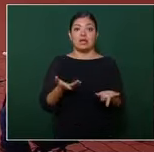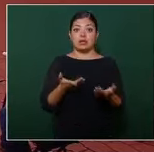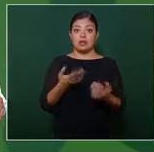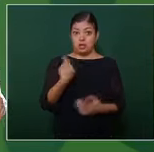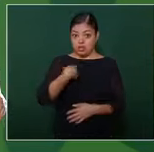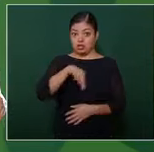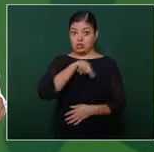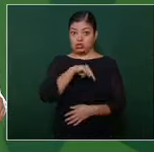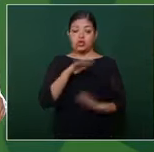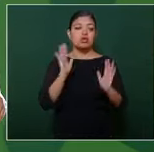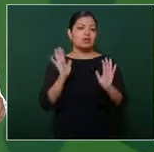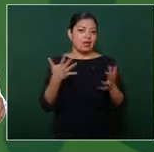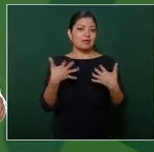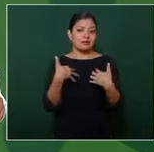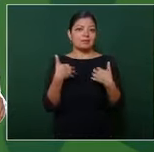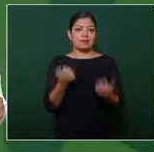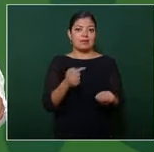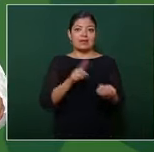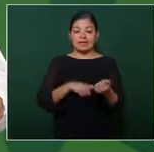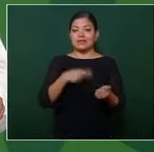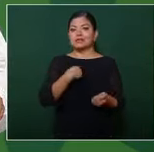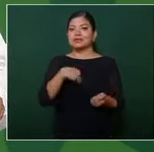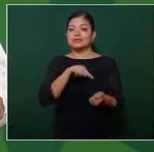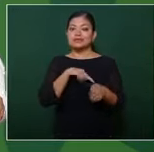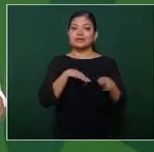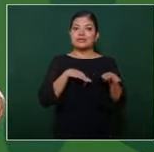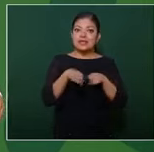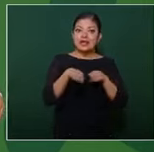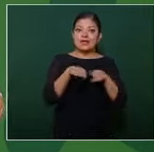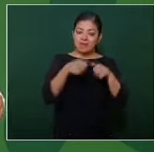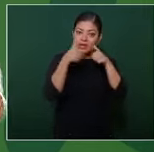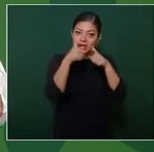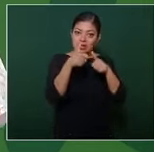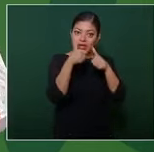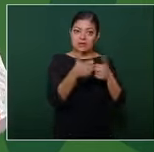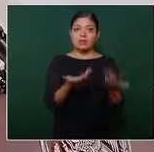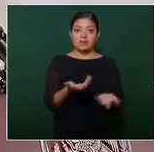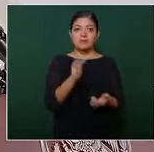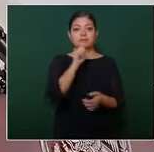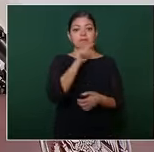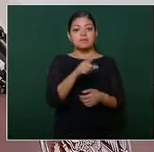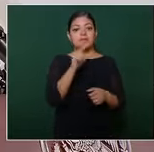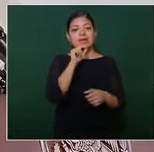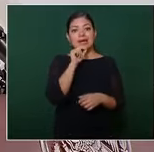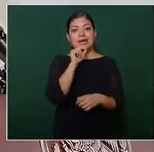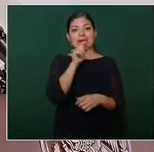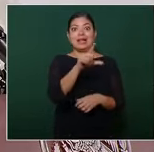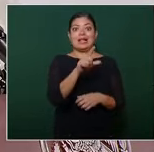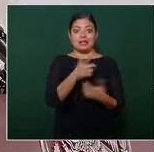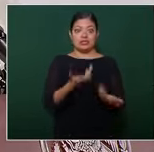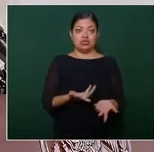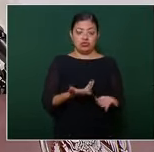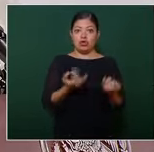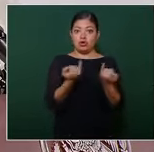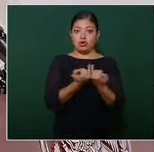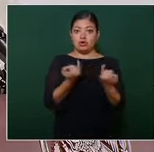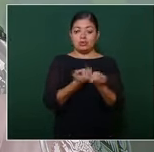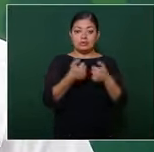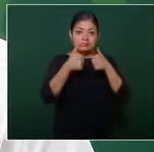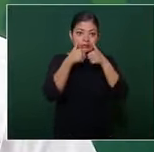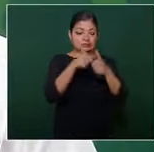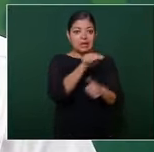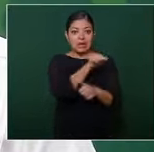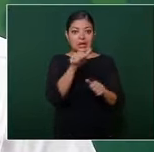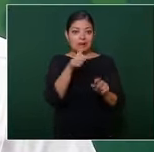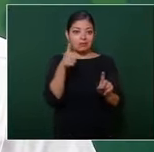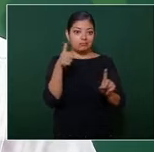entendemos que es una agenda en que estamos trabajando. La manera como se ha enfrentado en Jalisco en específico la violencia por razones de